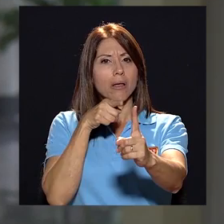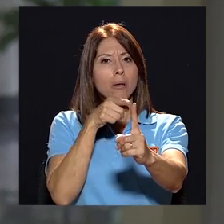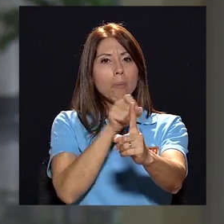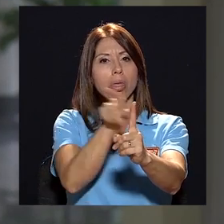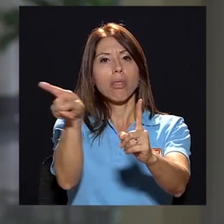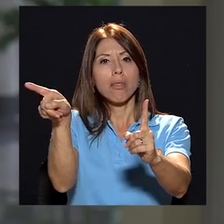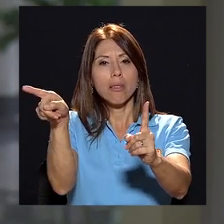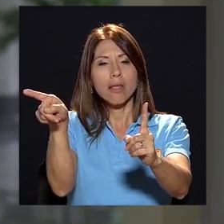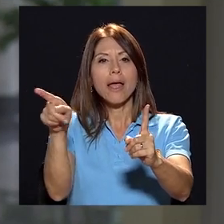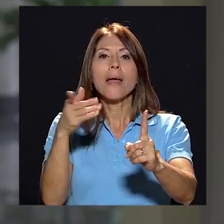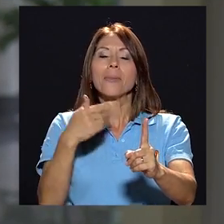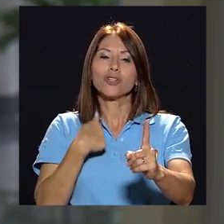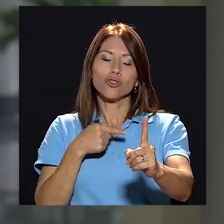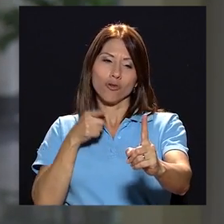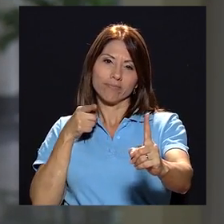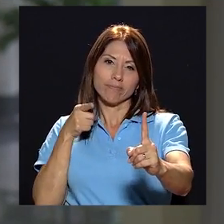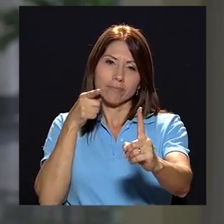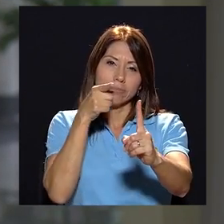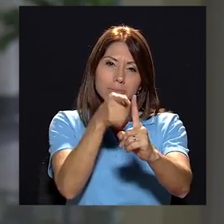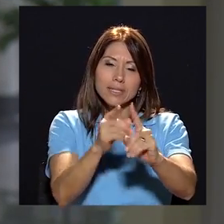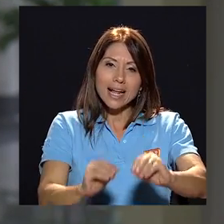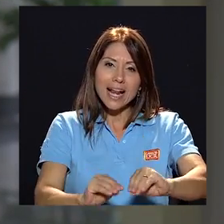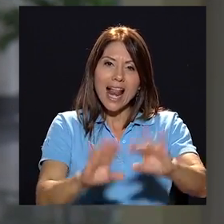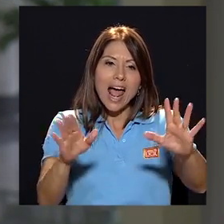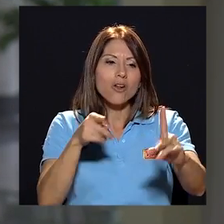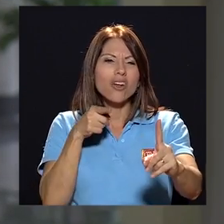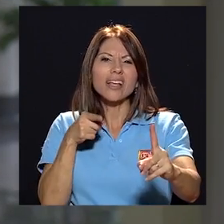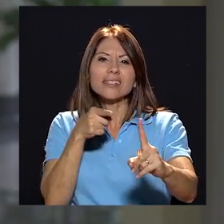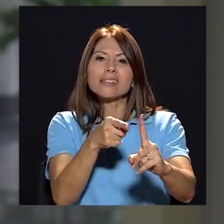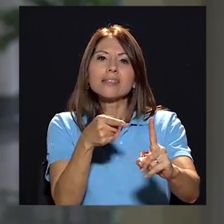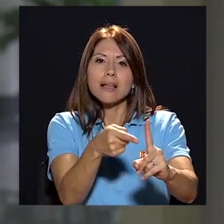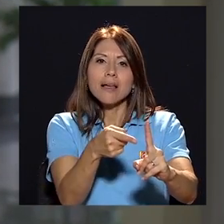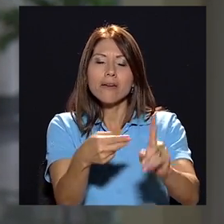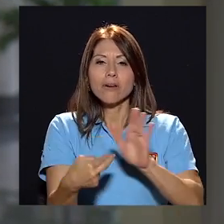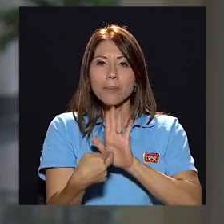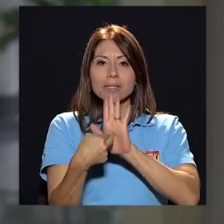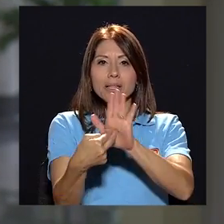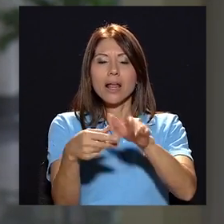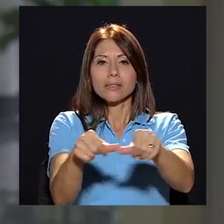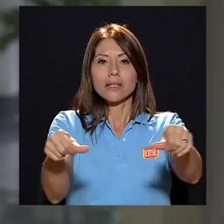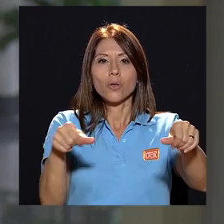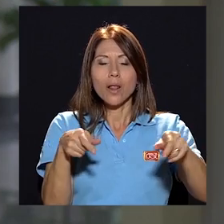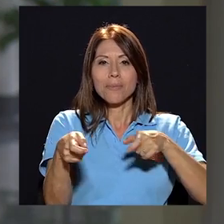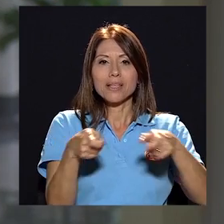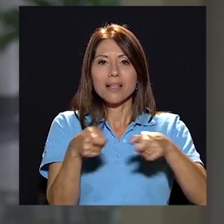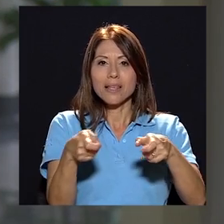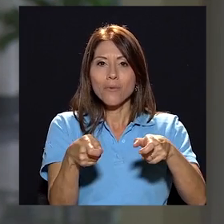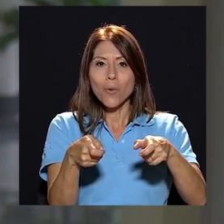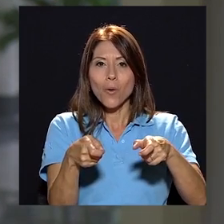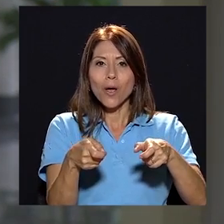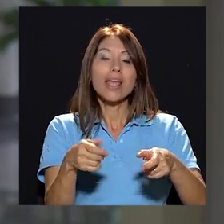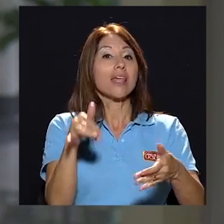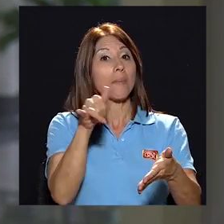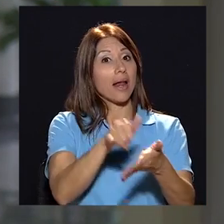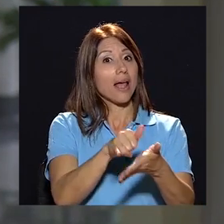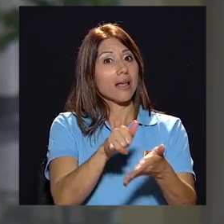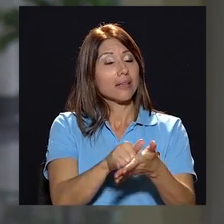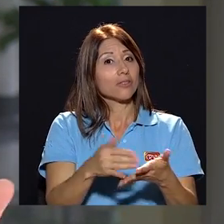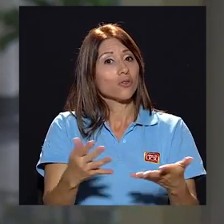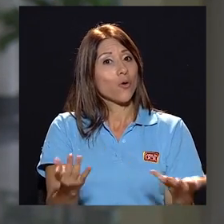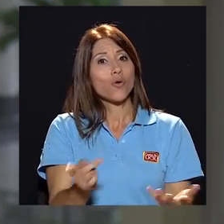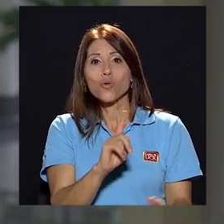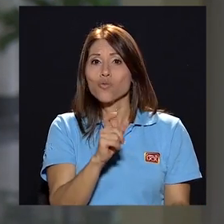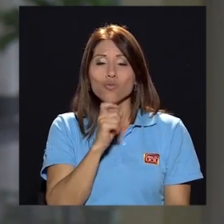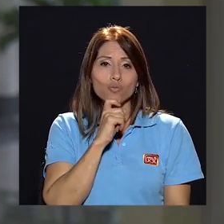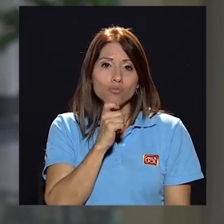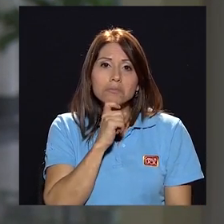mi rumbo es claro representar al sector administrativo y para esto pues no cuesta ahorita la